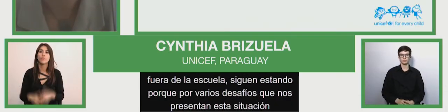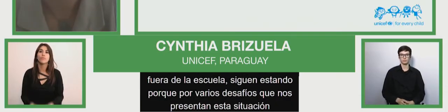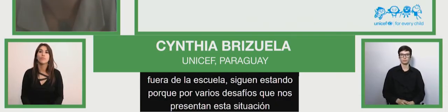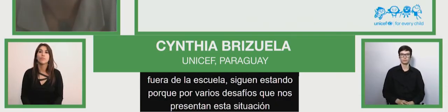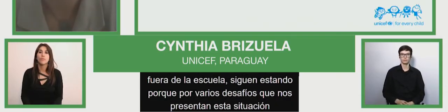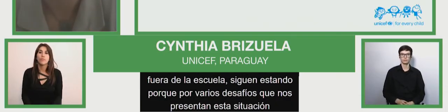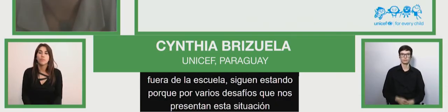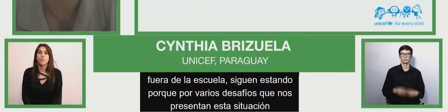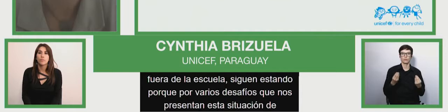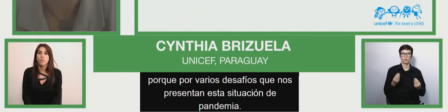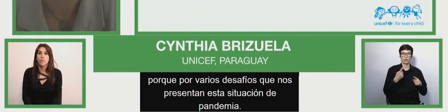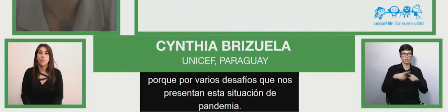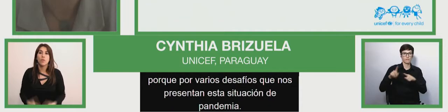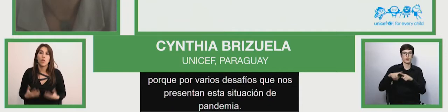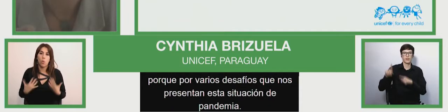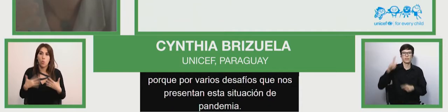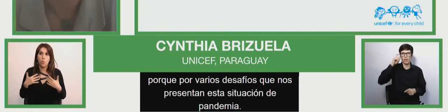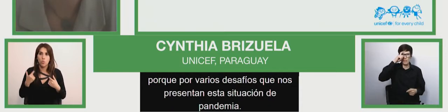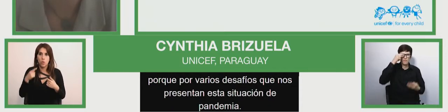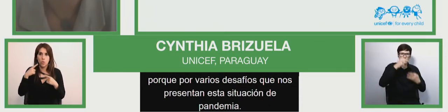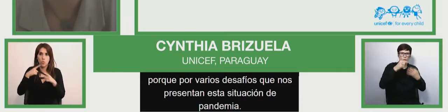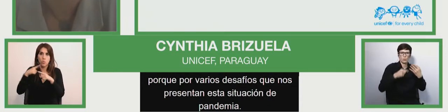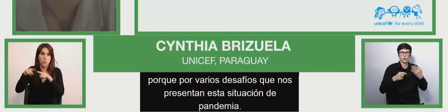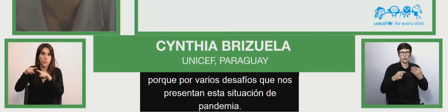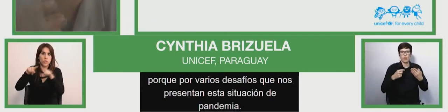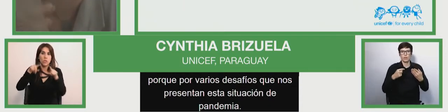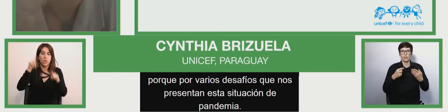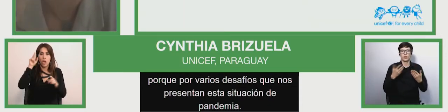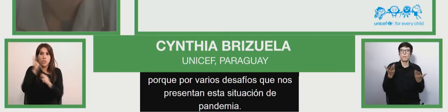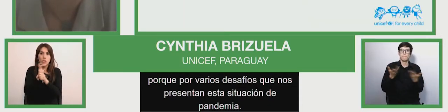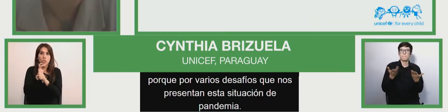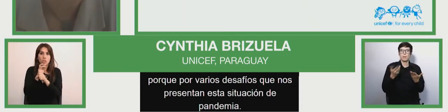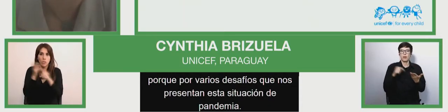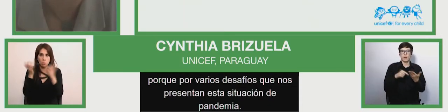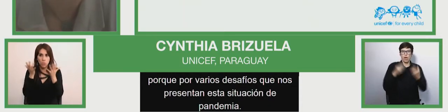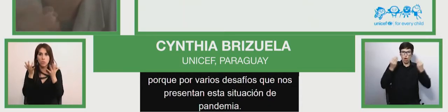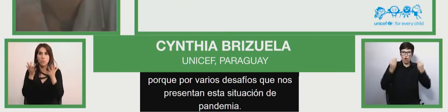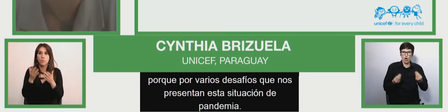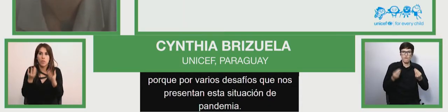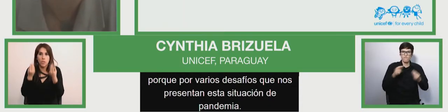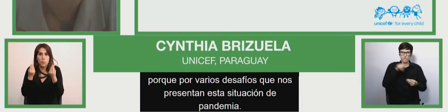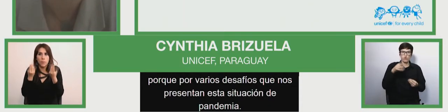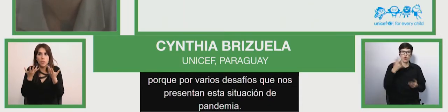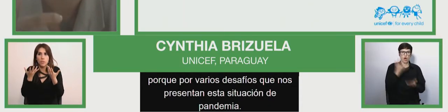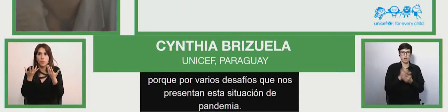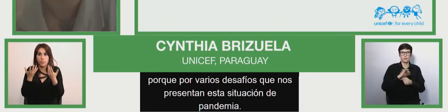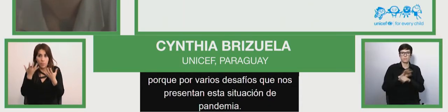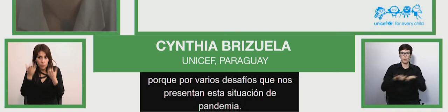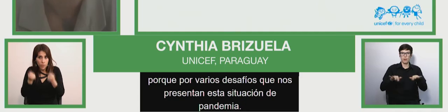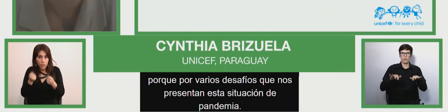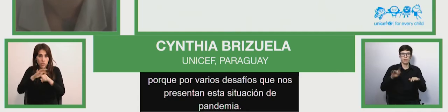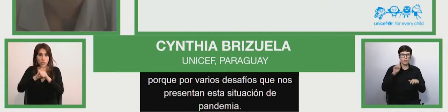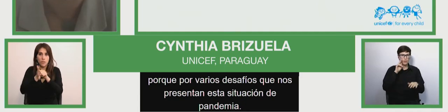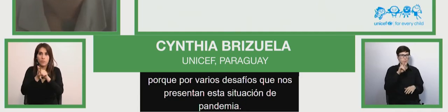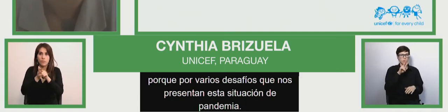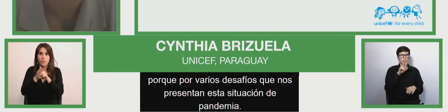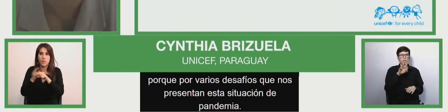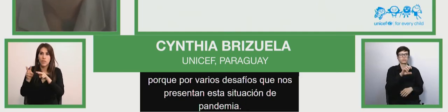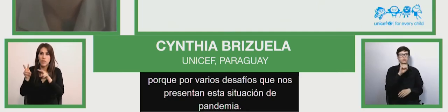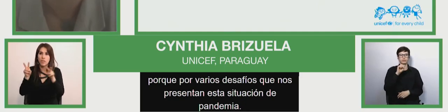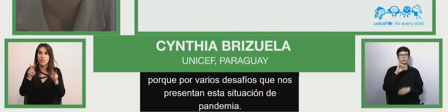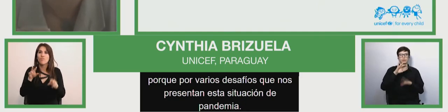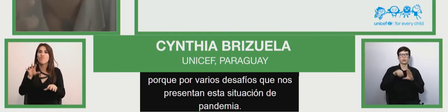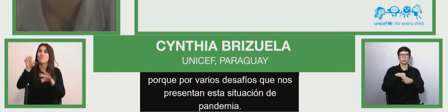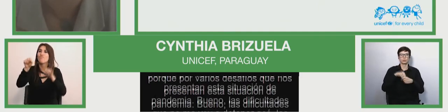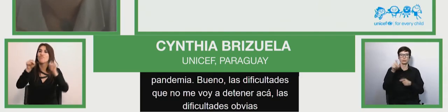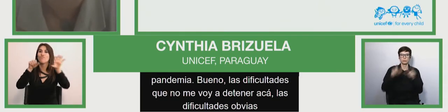las dificultades que no me voy a detener acá, pero las dificultades obvias que ha traído la pandemia para la inclusión de las personas con